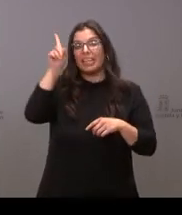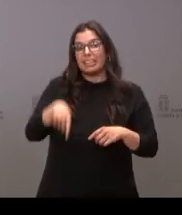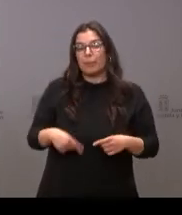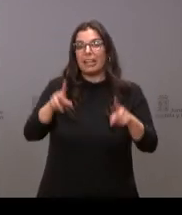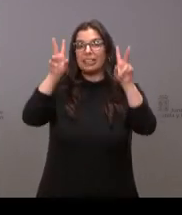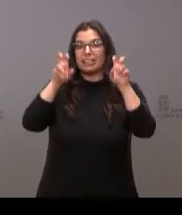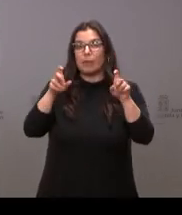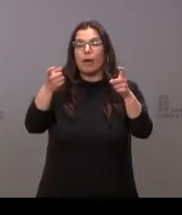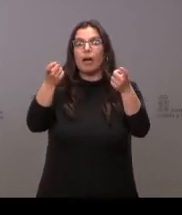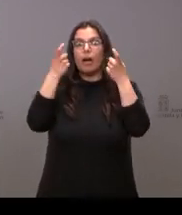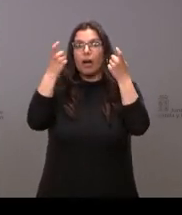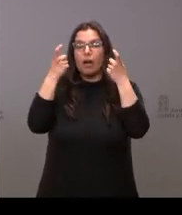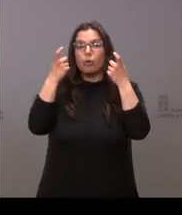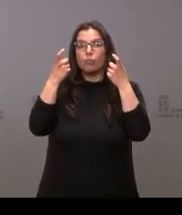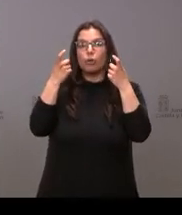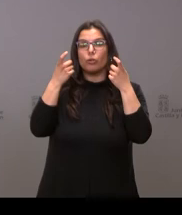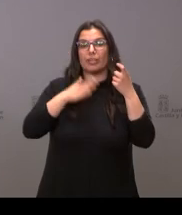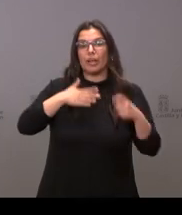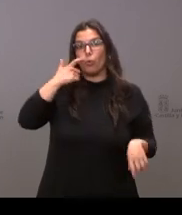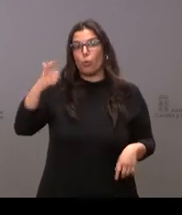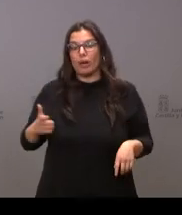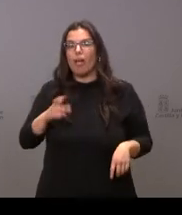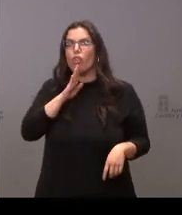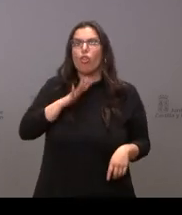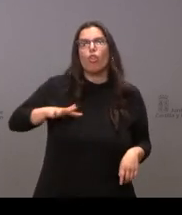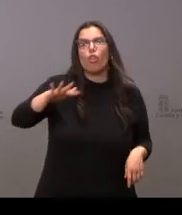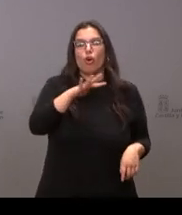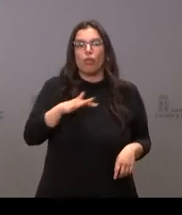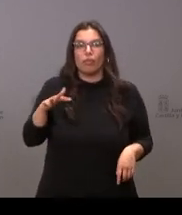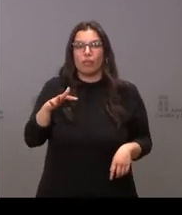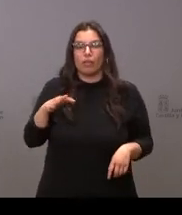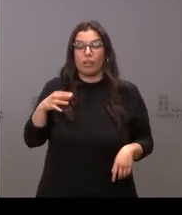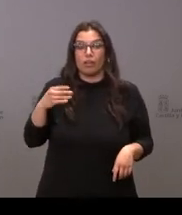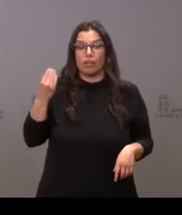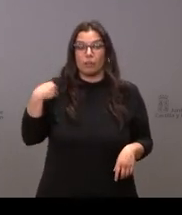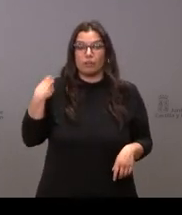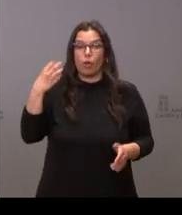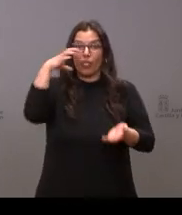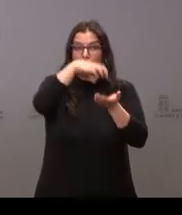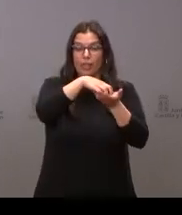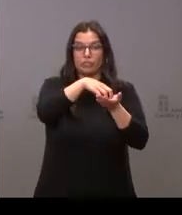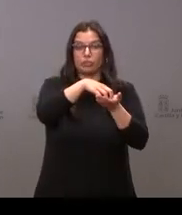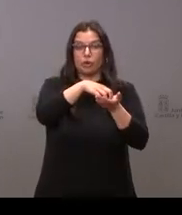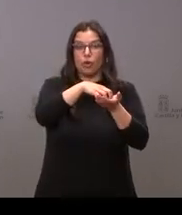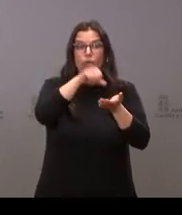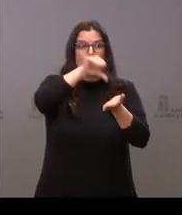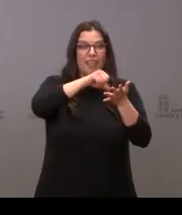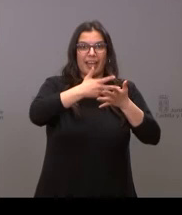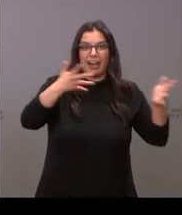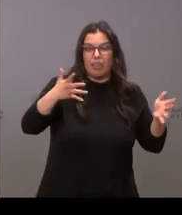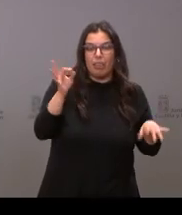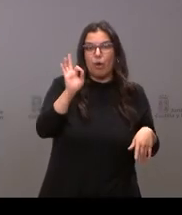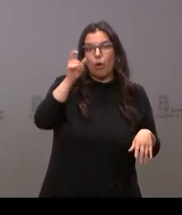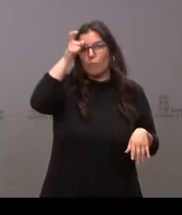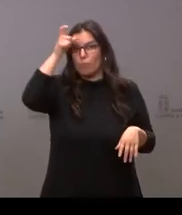dónde se les está reubicando si están por ahora escolarizándose en centros de grandes ciudades o si se está optando